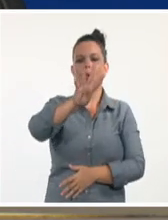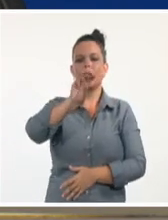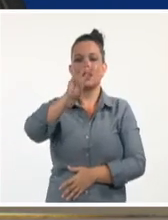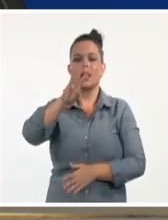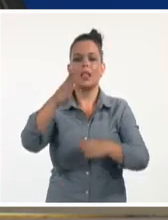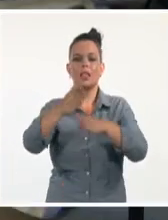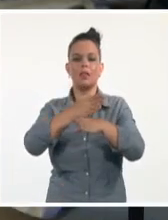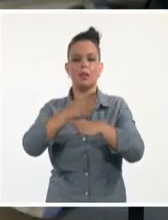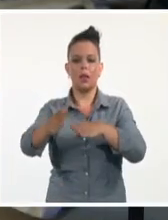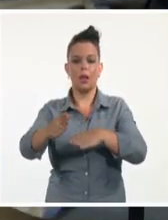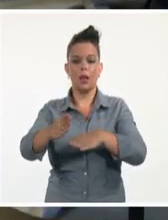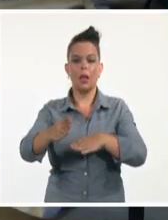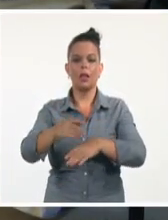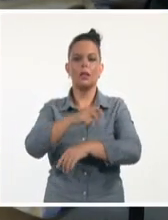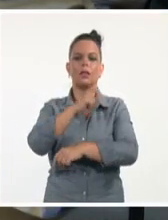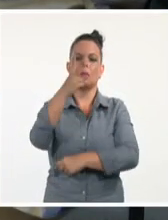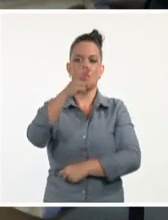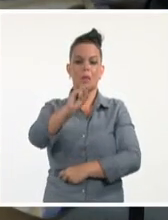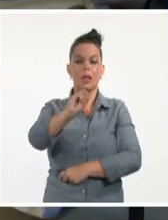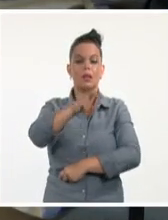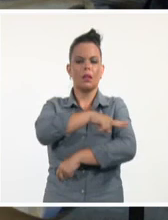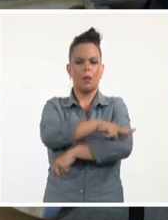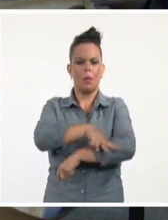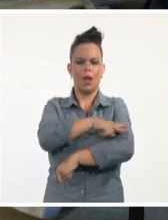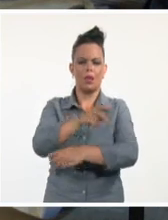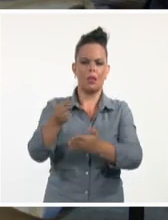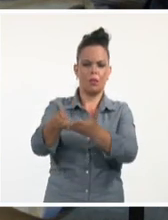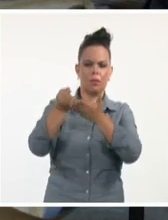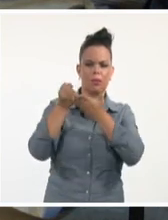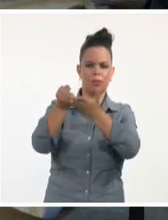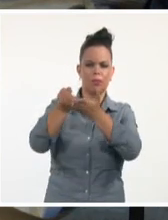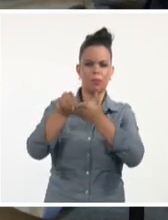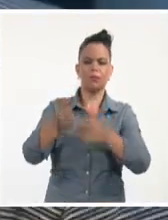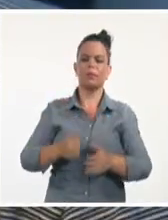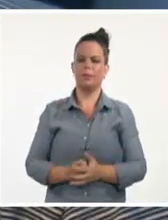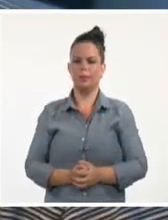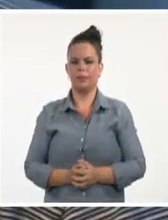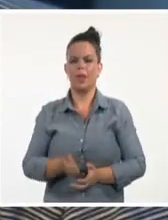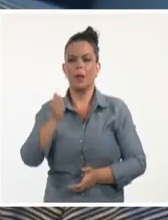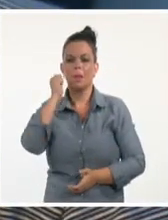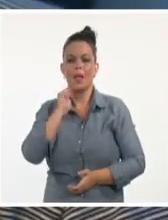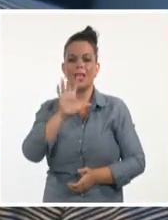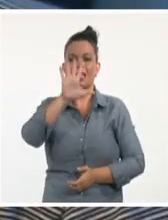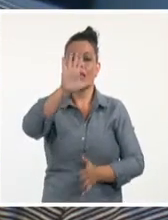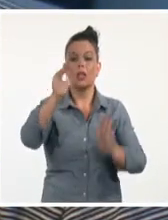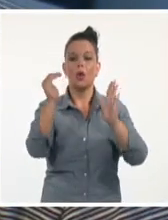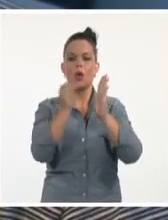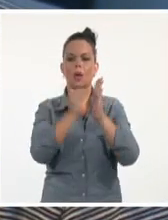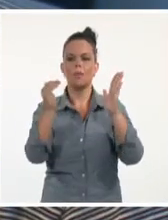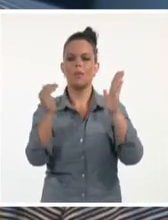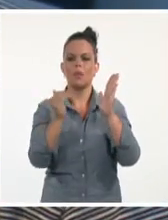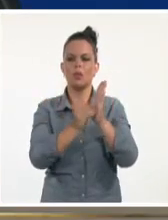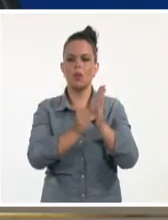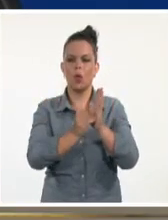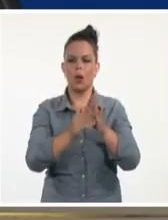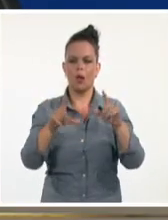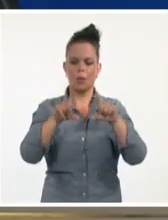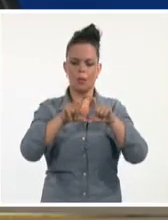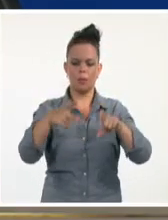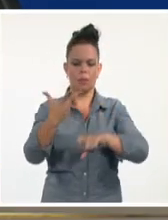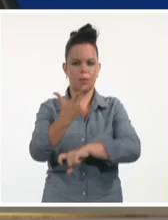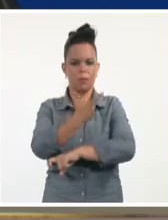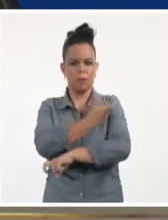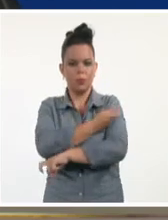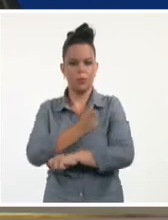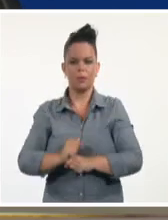procedentes de 20 países. Como resultado, se recibieron más de 5 millones de jeringuillas, mascarillas y